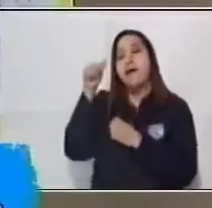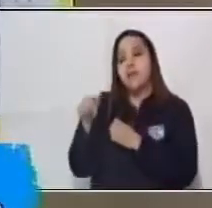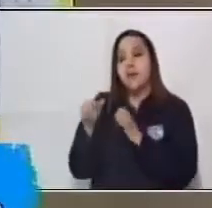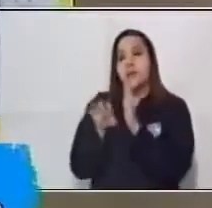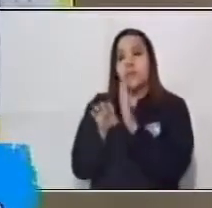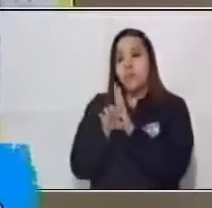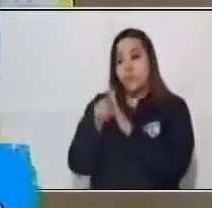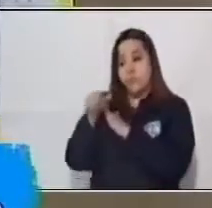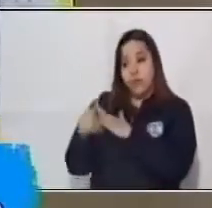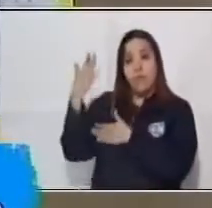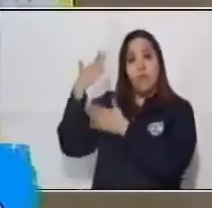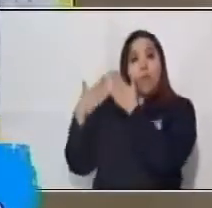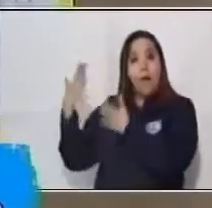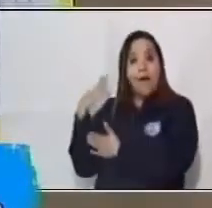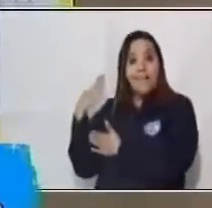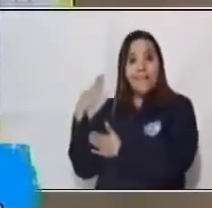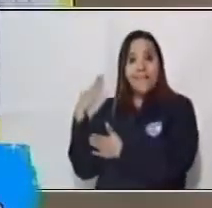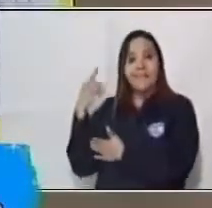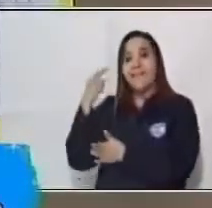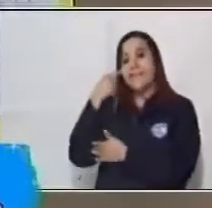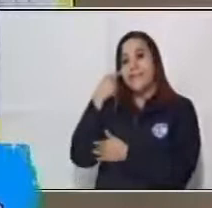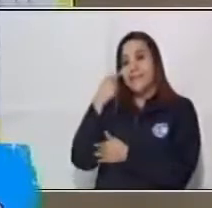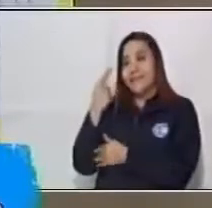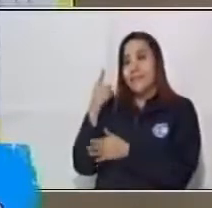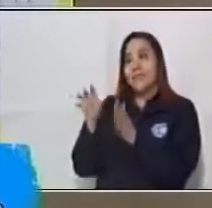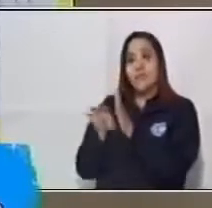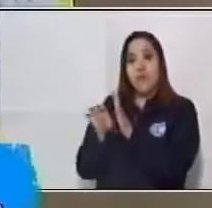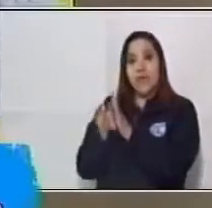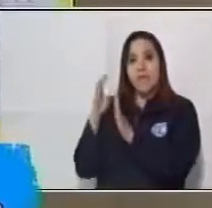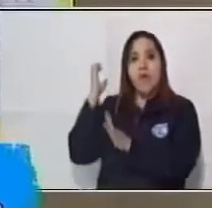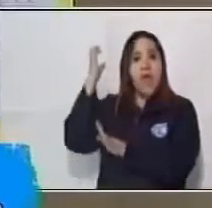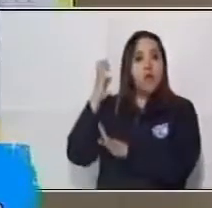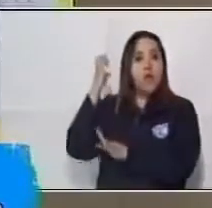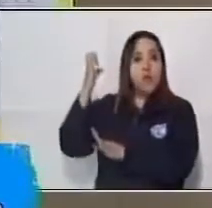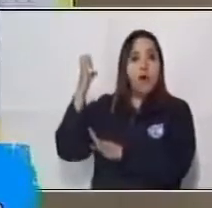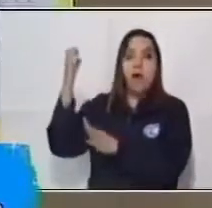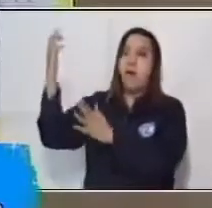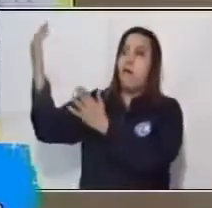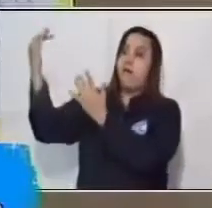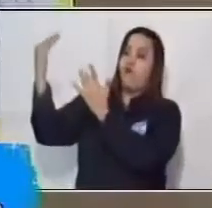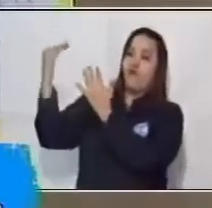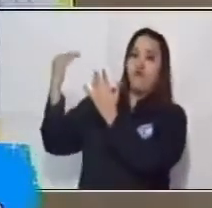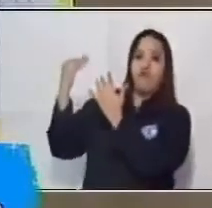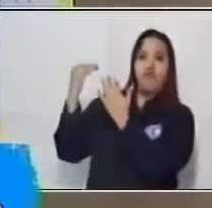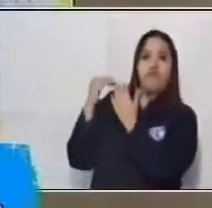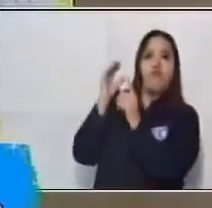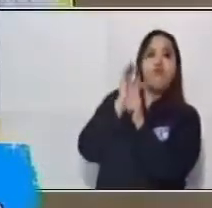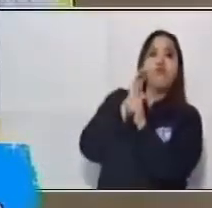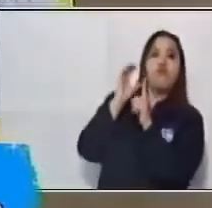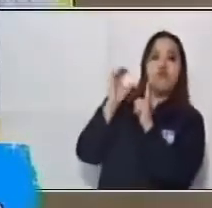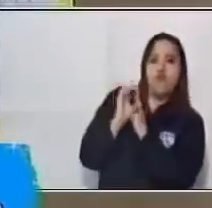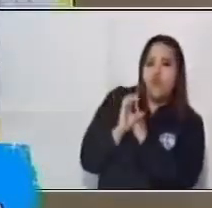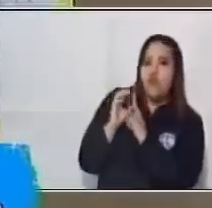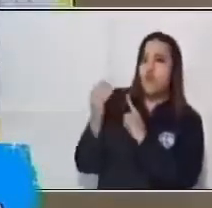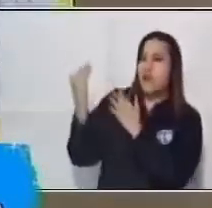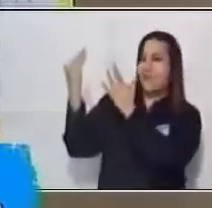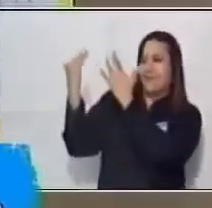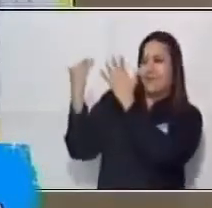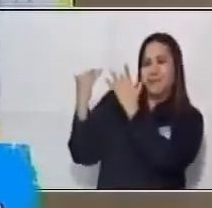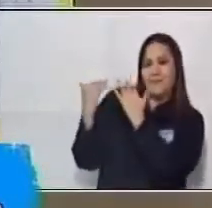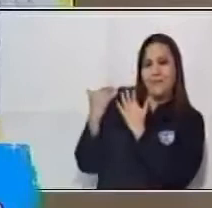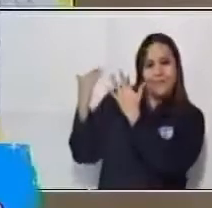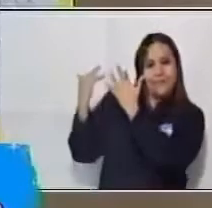en Europa se estaban dando. Traíamos toda la influencia española y por ende la fuerza de Europa